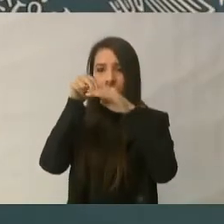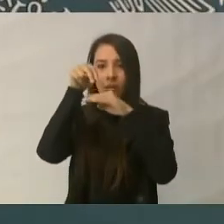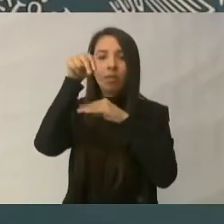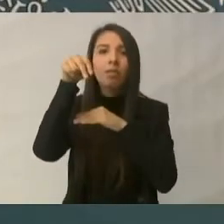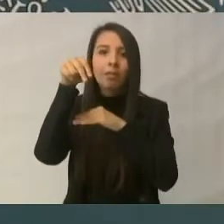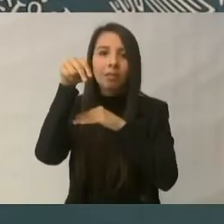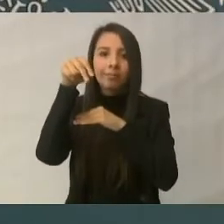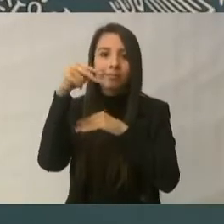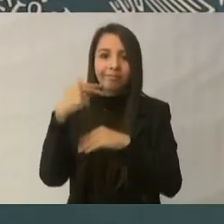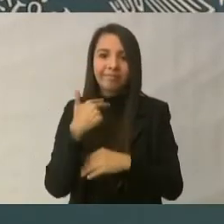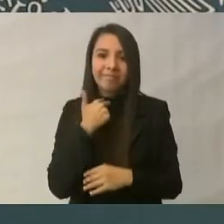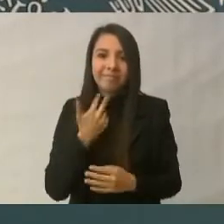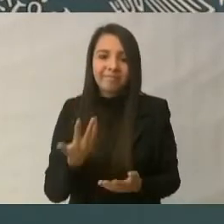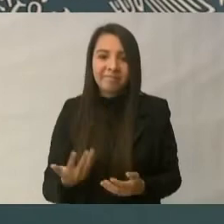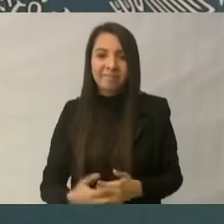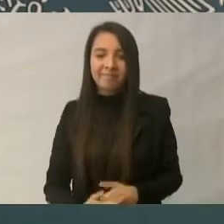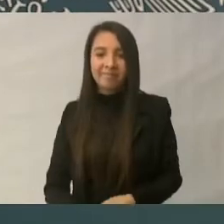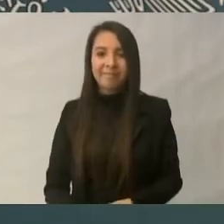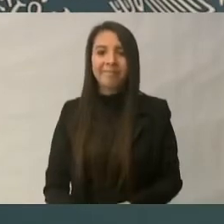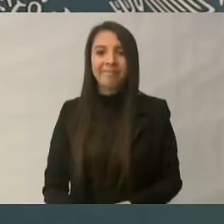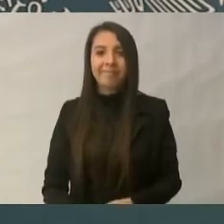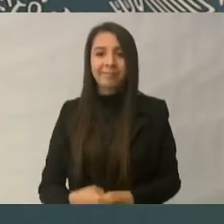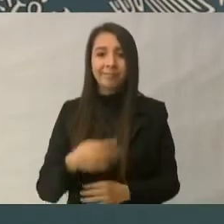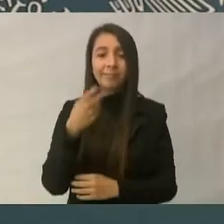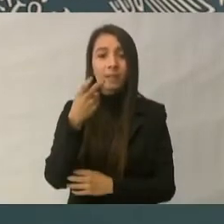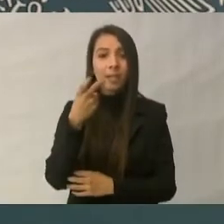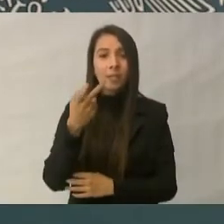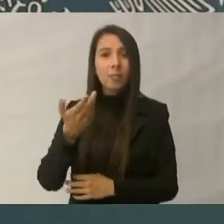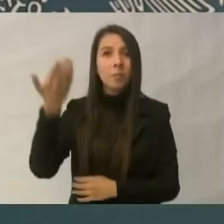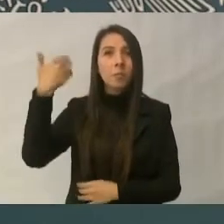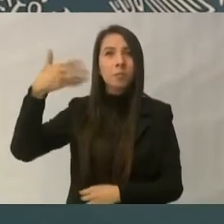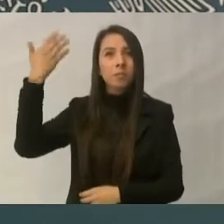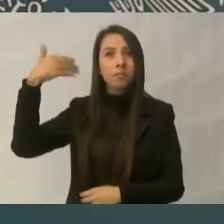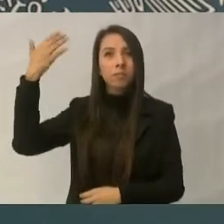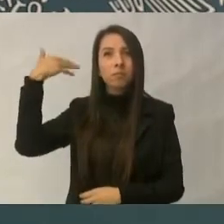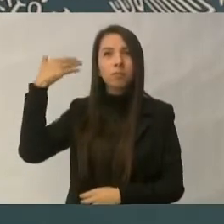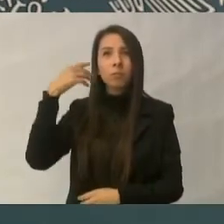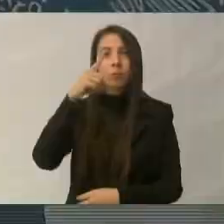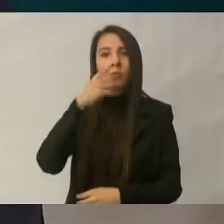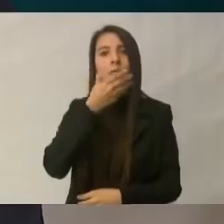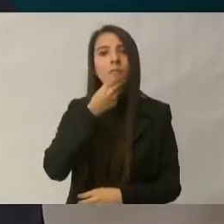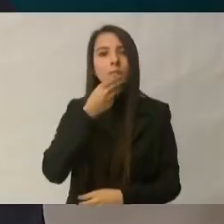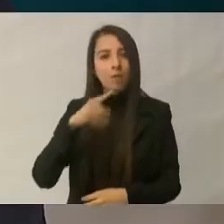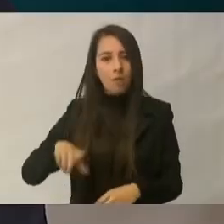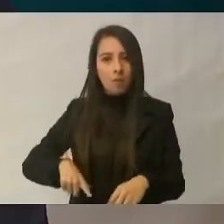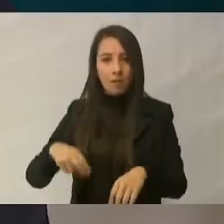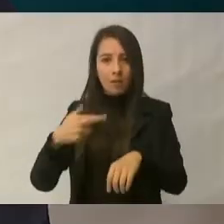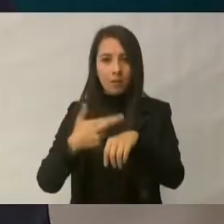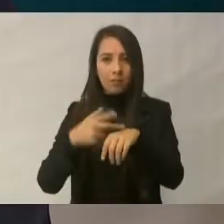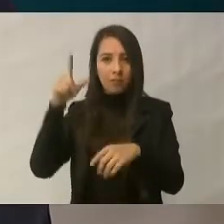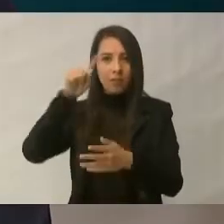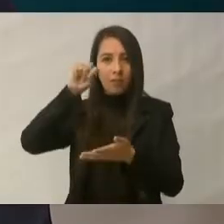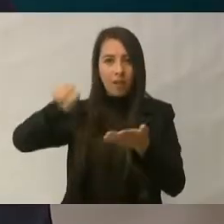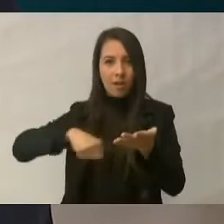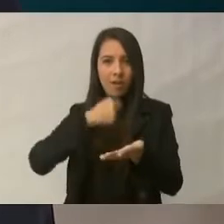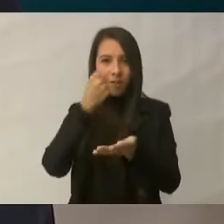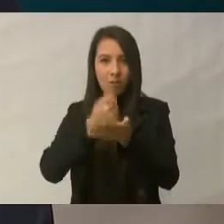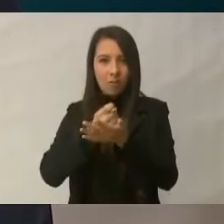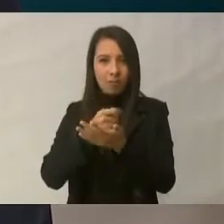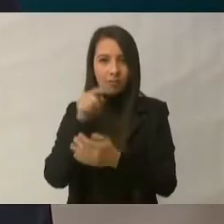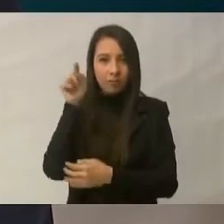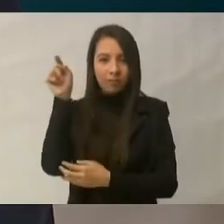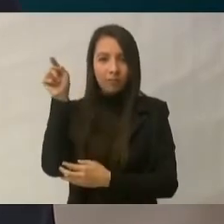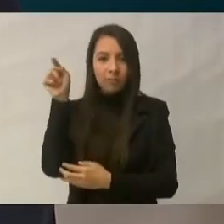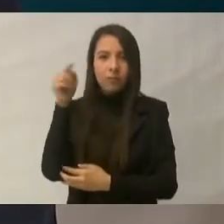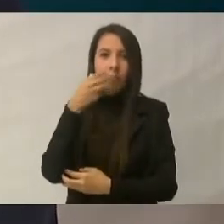en ese entonces, un gobernador de Tamaulipas, Juan